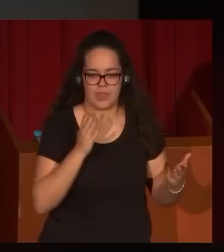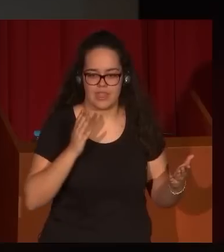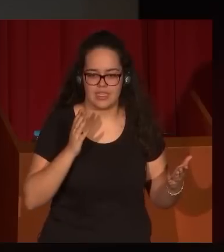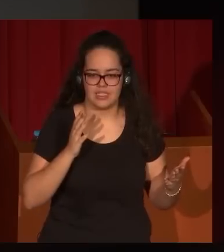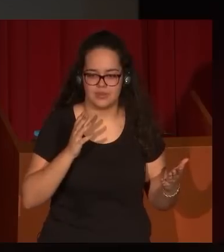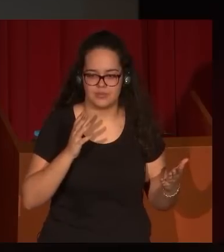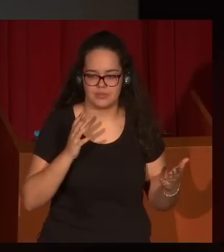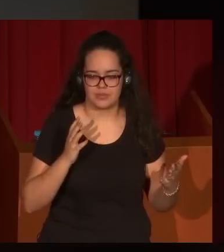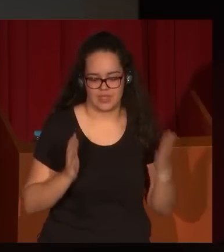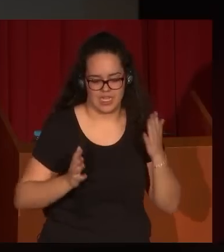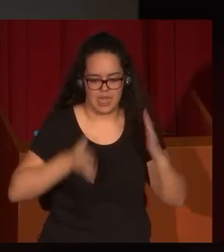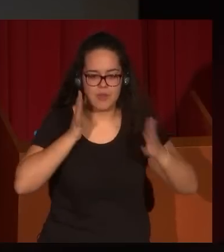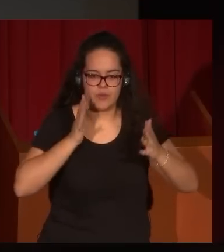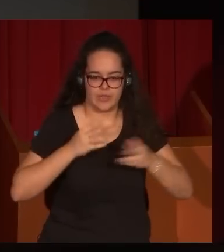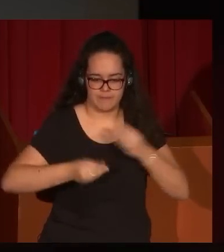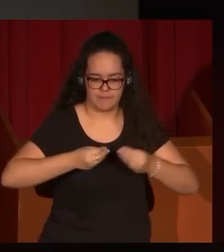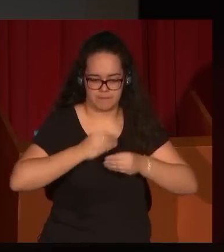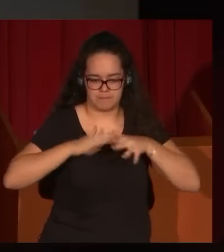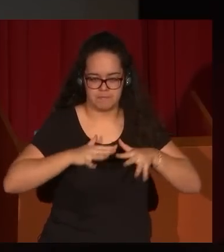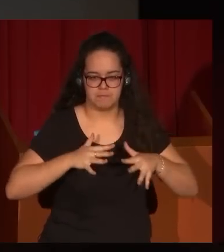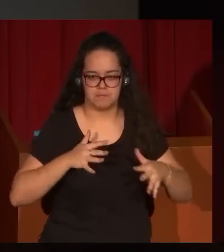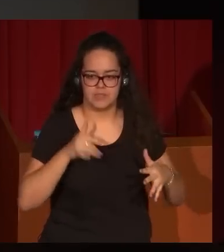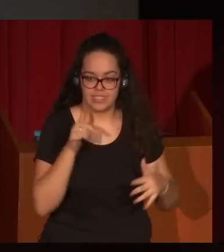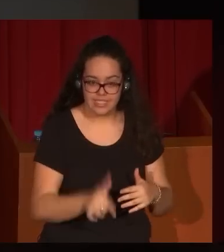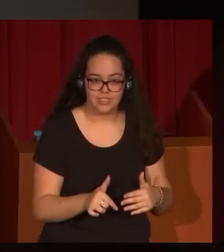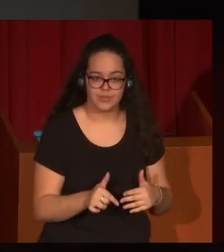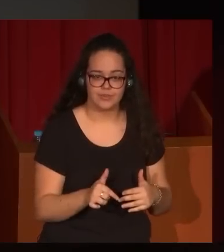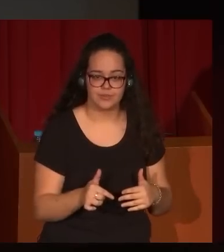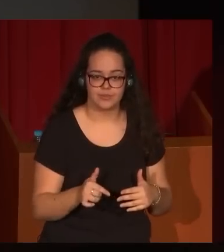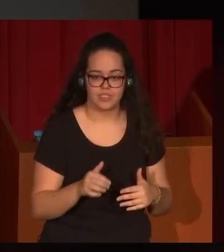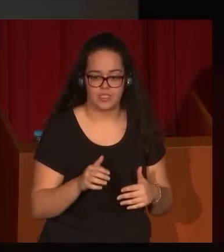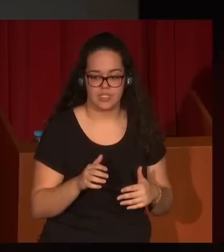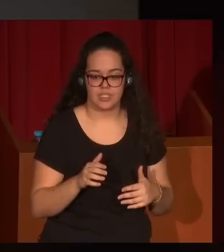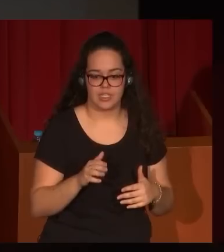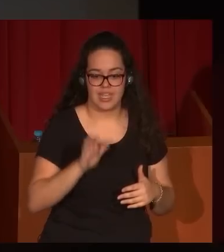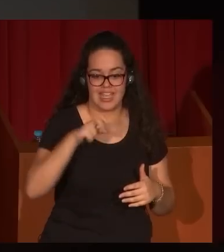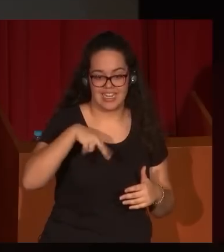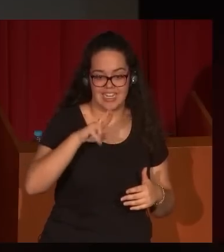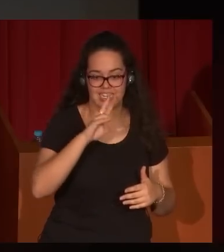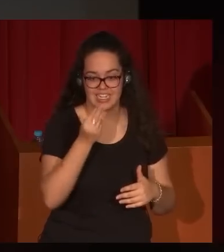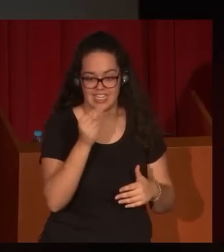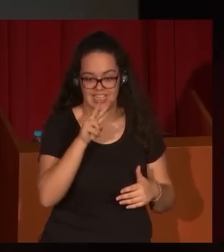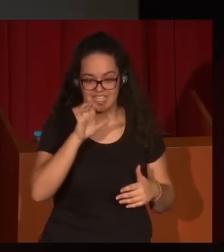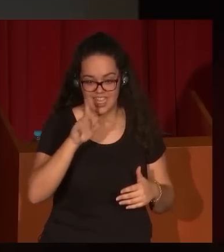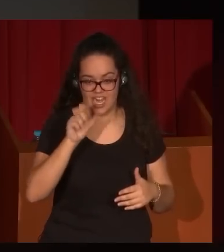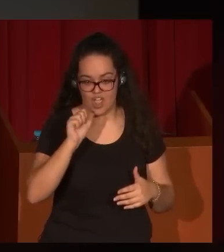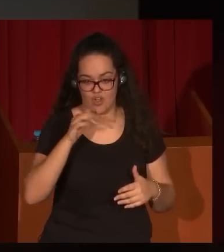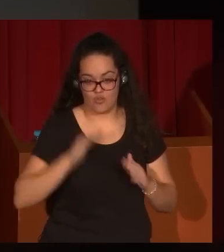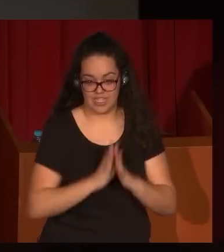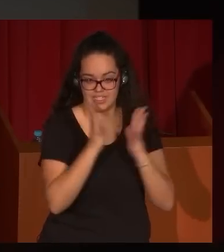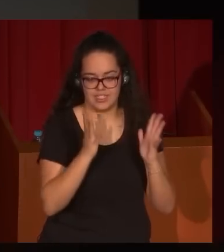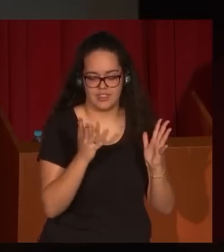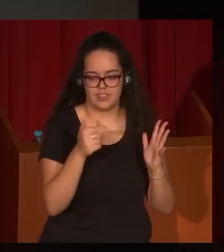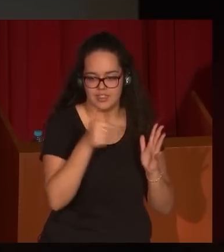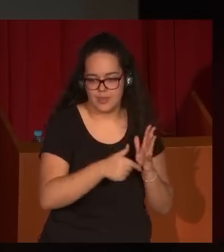la bravura de ejecución. Y en ese sentido, Enrique la Fuente se aferra a esa valoración de